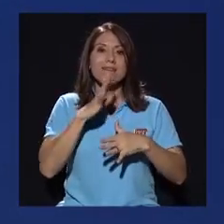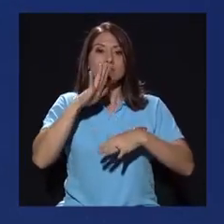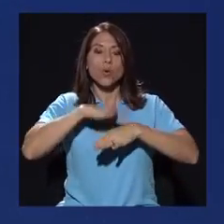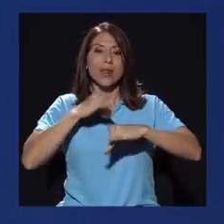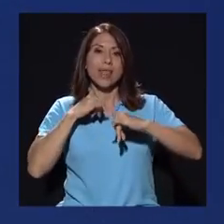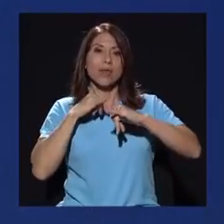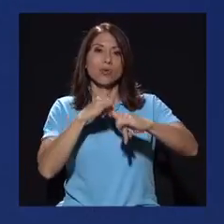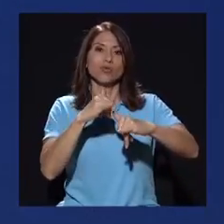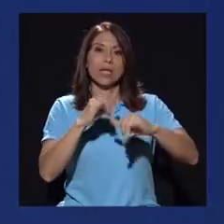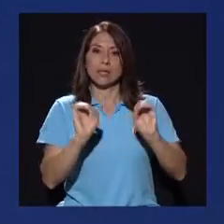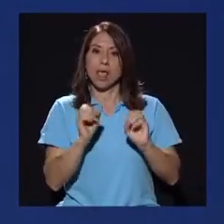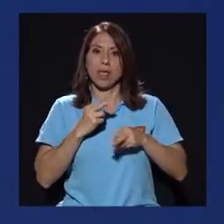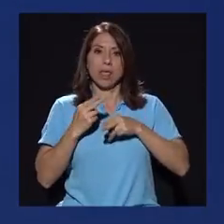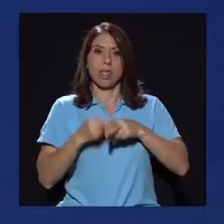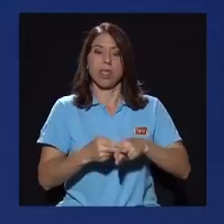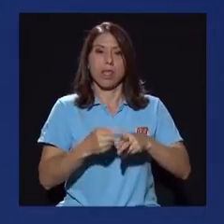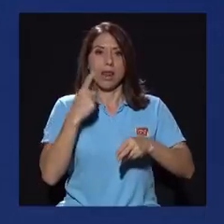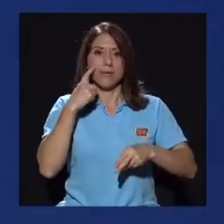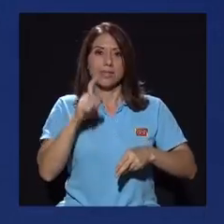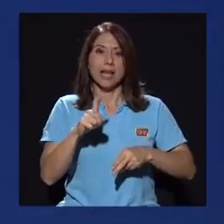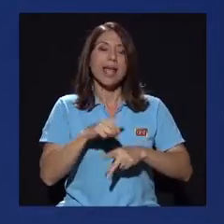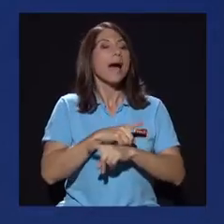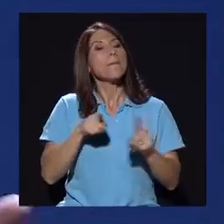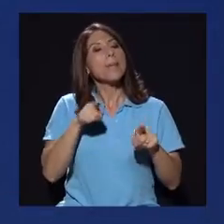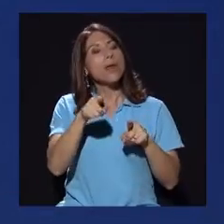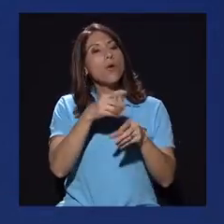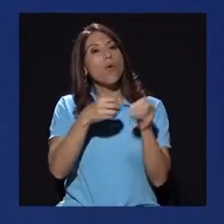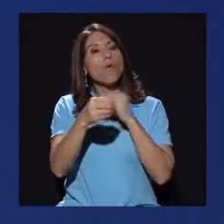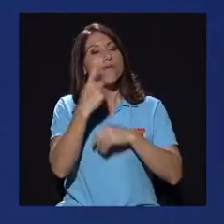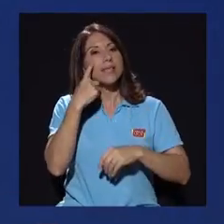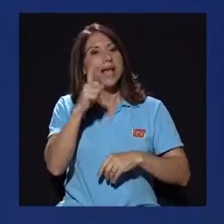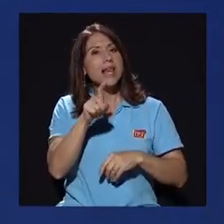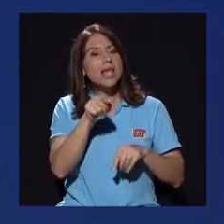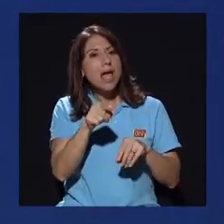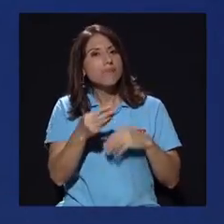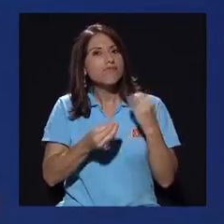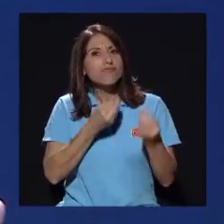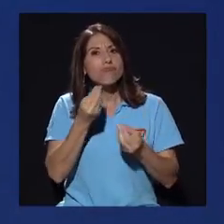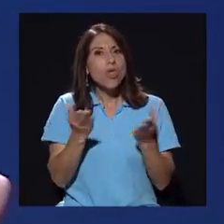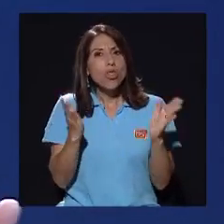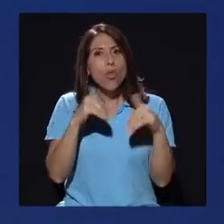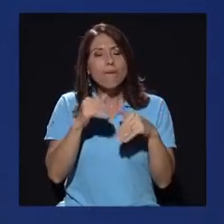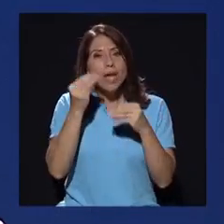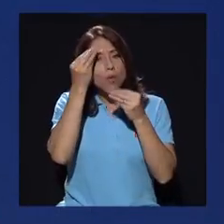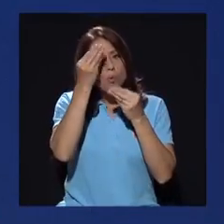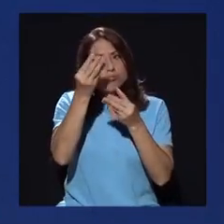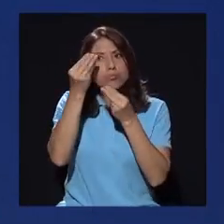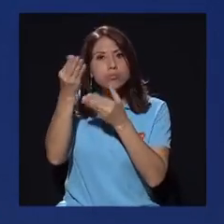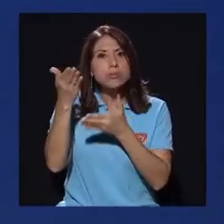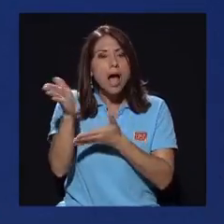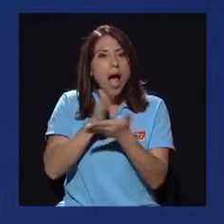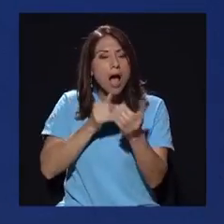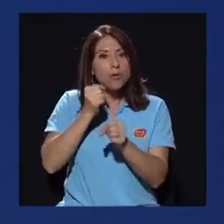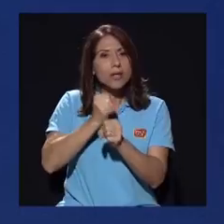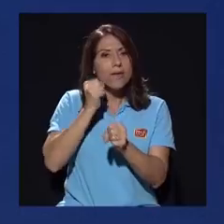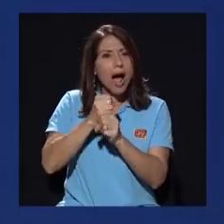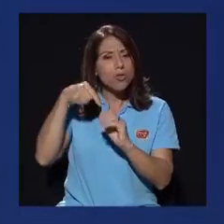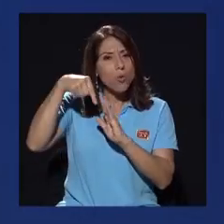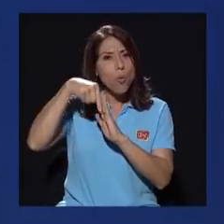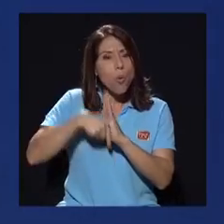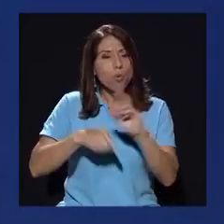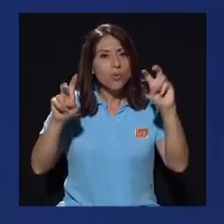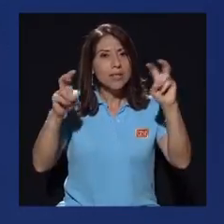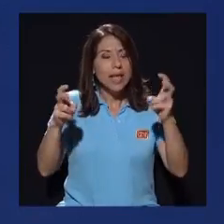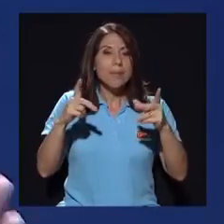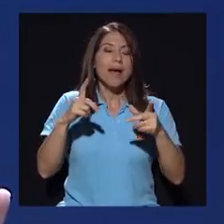presentado de forma anónima en la Fiscalía, pero como justamente la Fiscalía no daba como indicios o señales de estar haciendo un